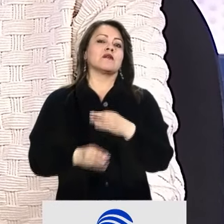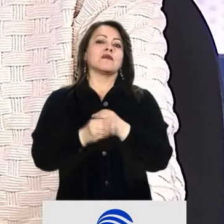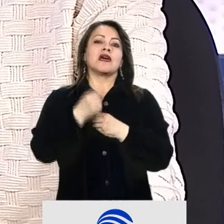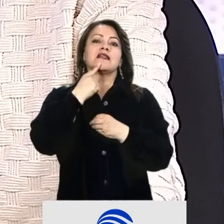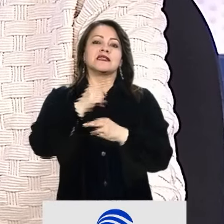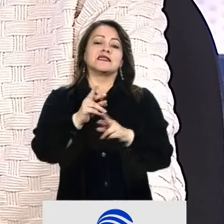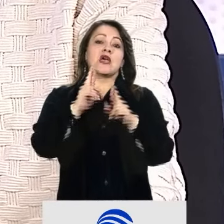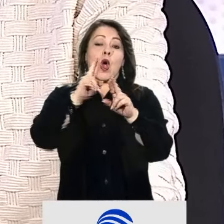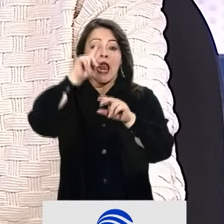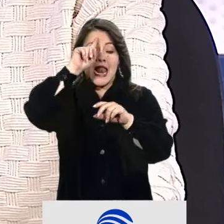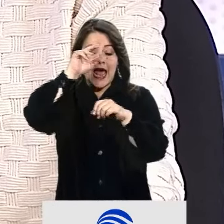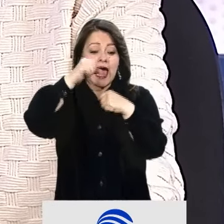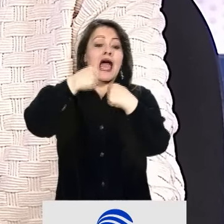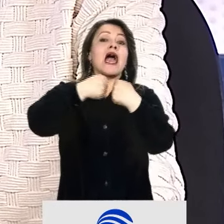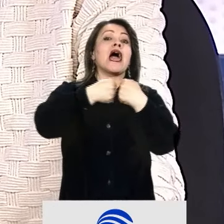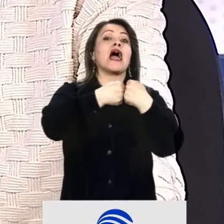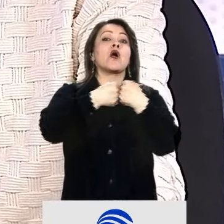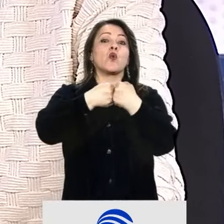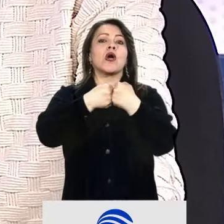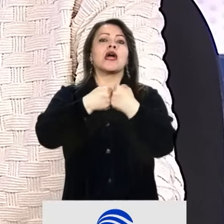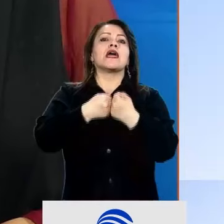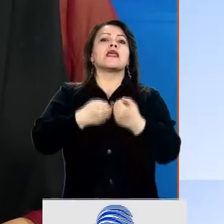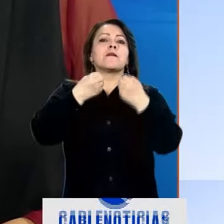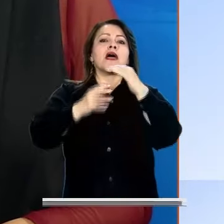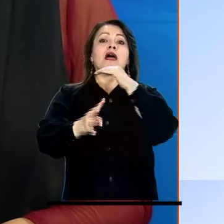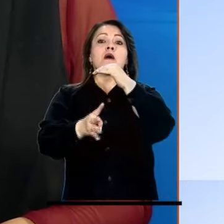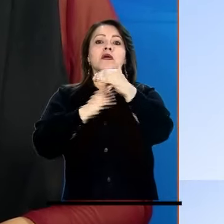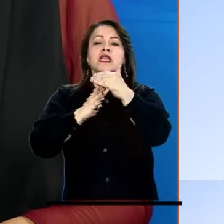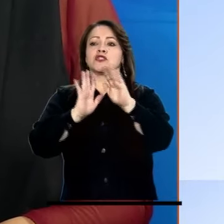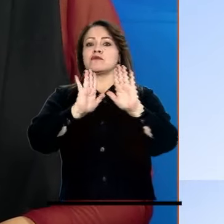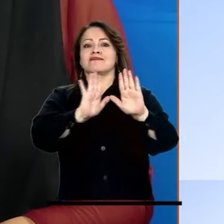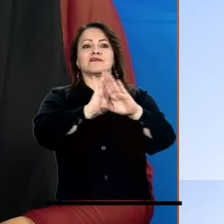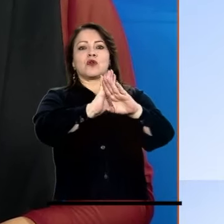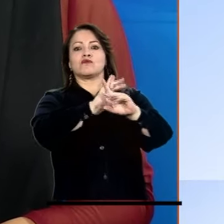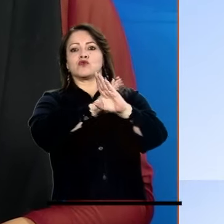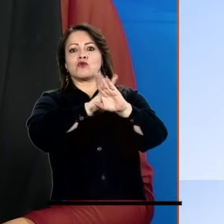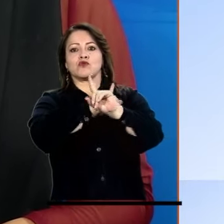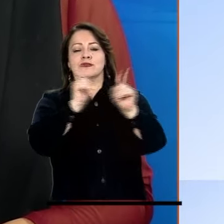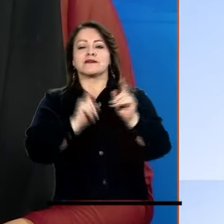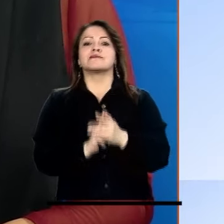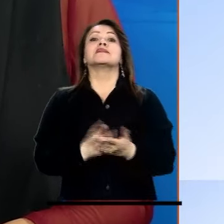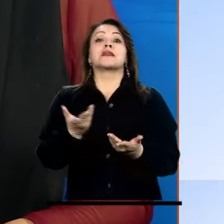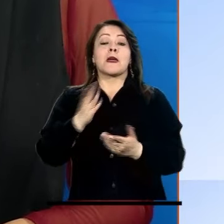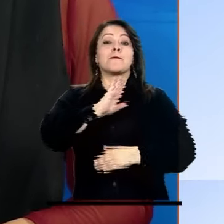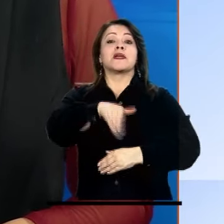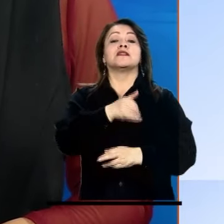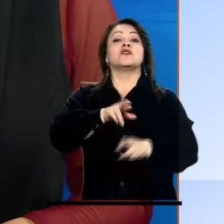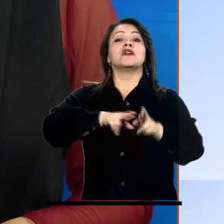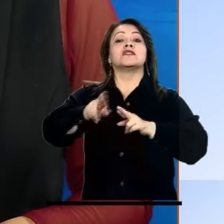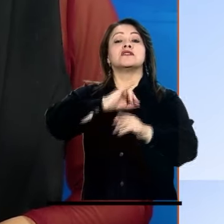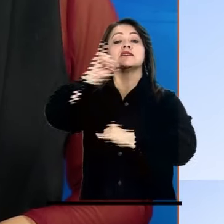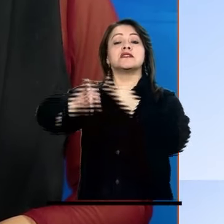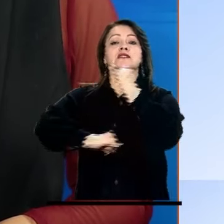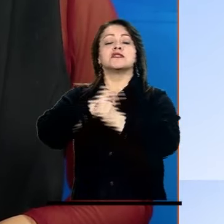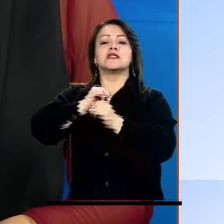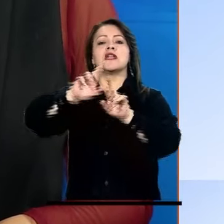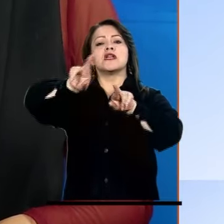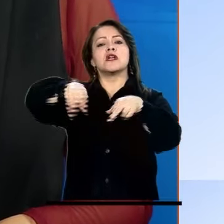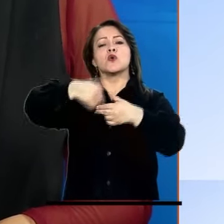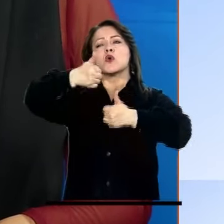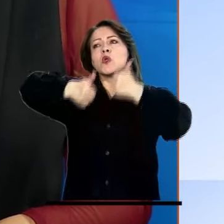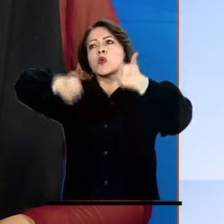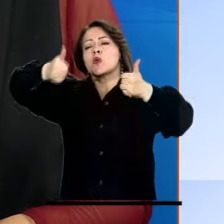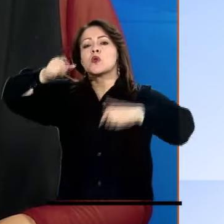pacto americano que permita detener el éxodo migratorio. Previamente, el ministro de Relaciones Exteriores se reunió con funcionarios de alto gobierno